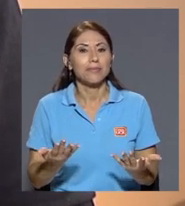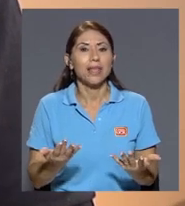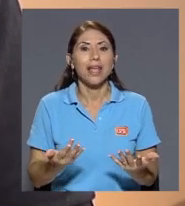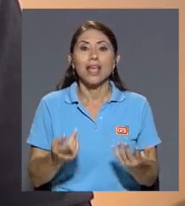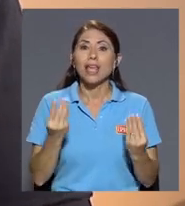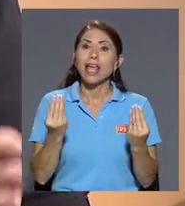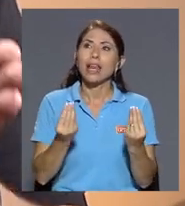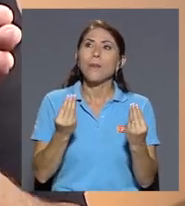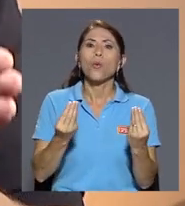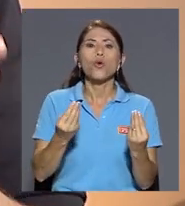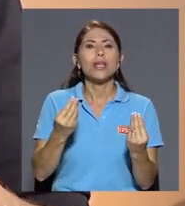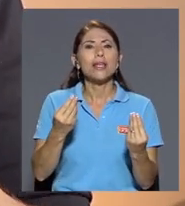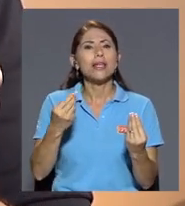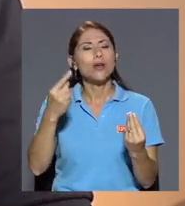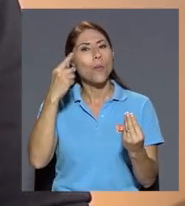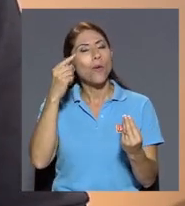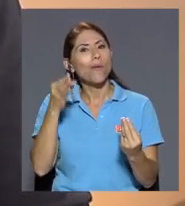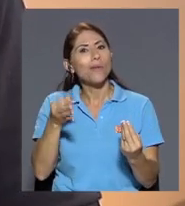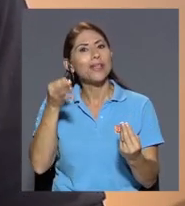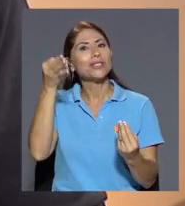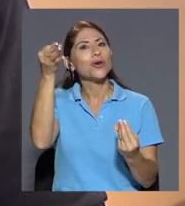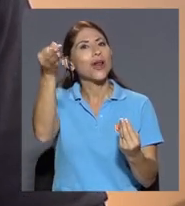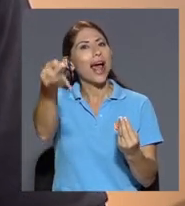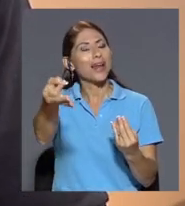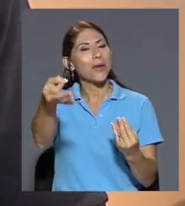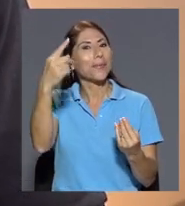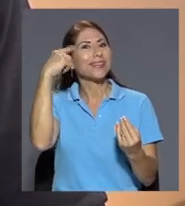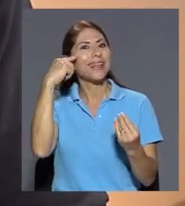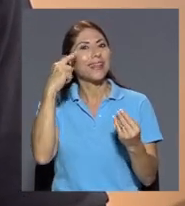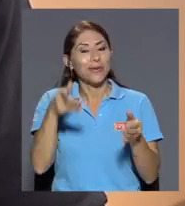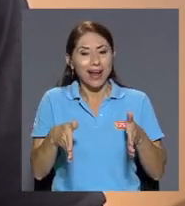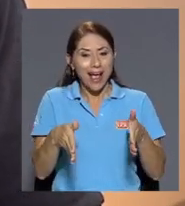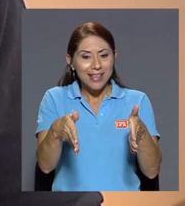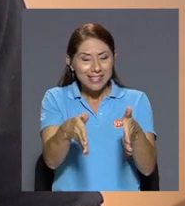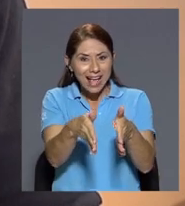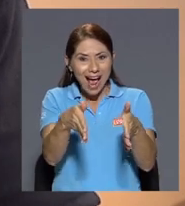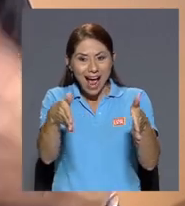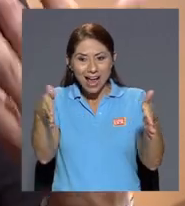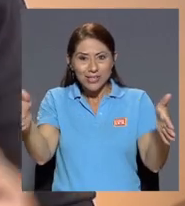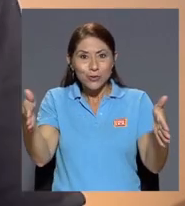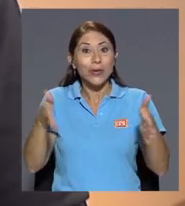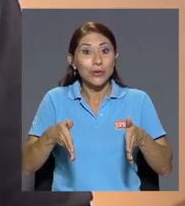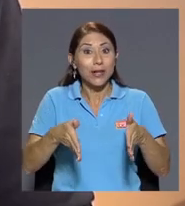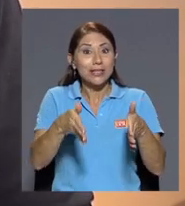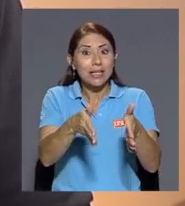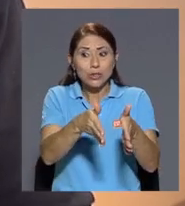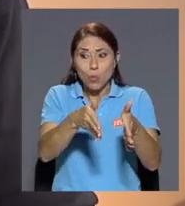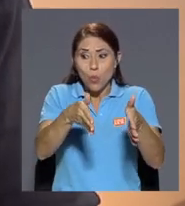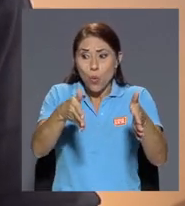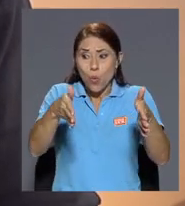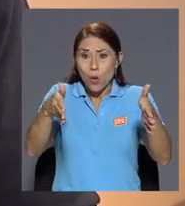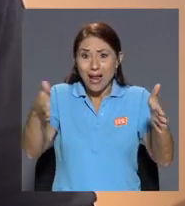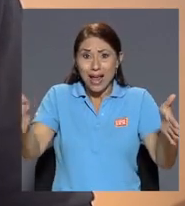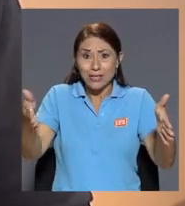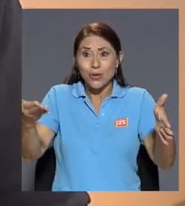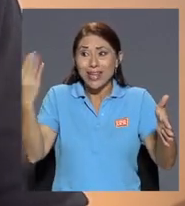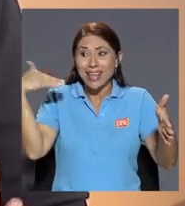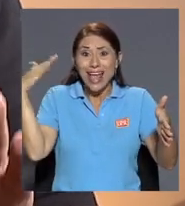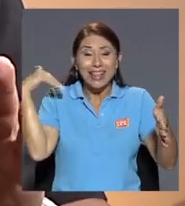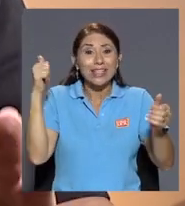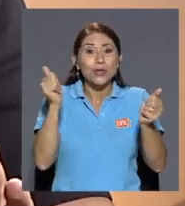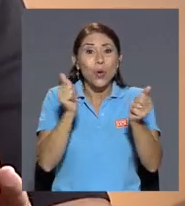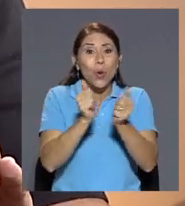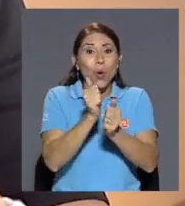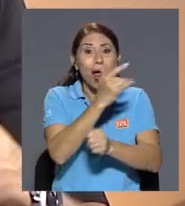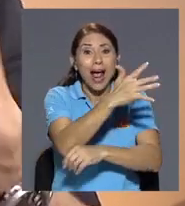era muy visionario con respecto al ancho de las calles entonces las calles son muy anchas y tenía árboles pero como era afaltado se eliminaron y